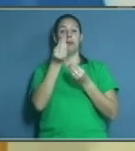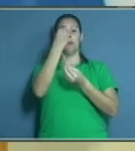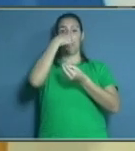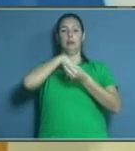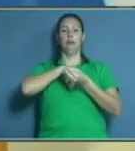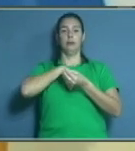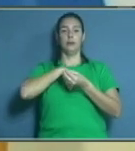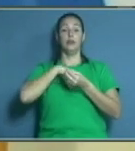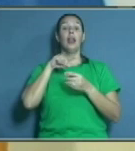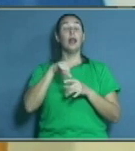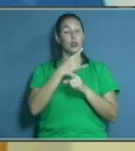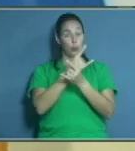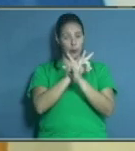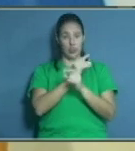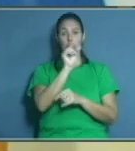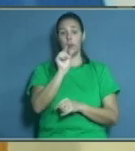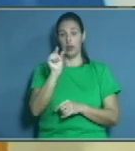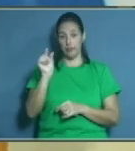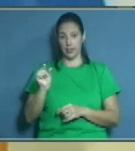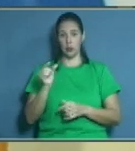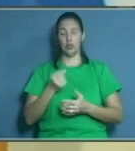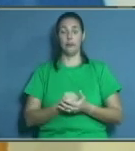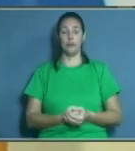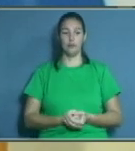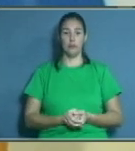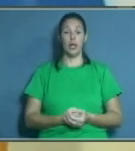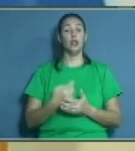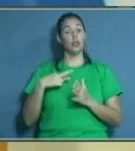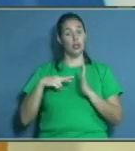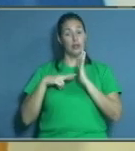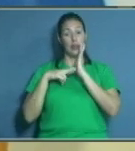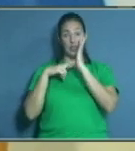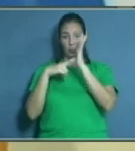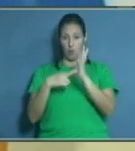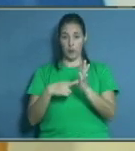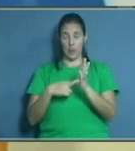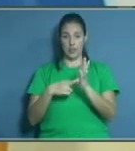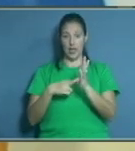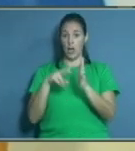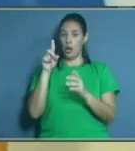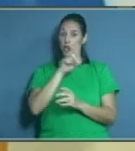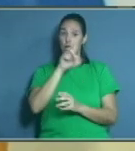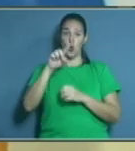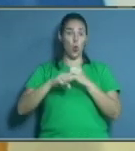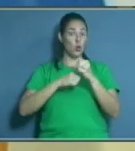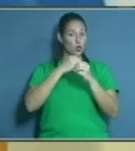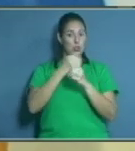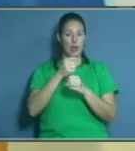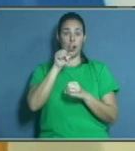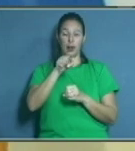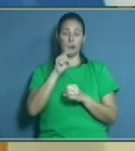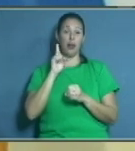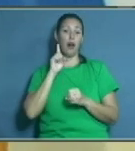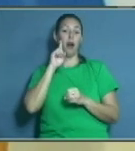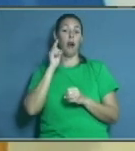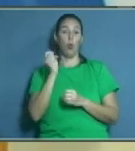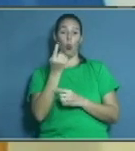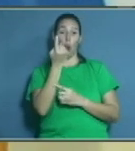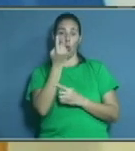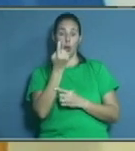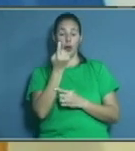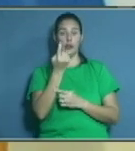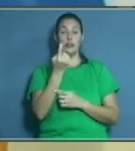ye un peligro para la paciente. Sí se recomienda, lo primero es no usar cangrejitos, sino una prótesis biomecán